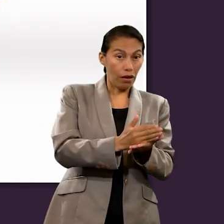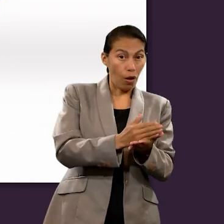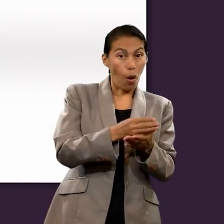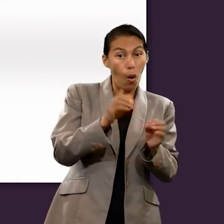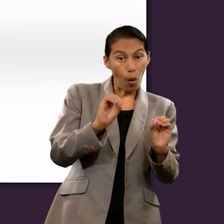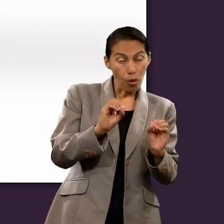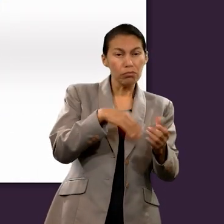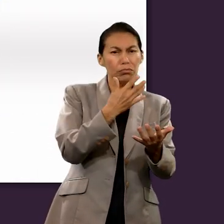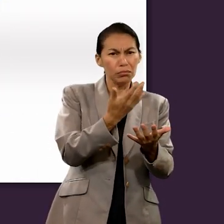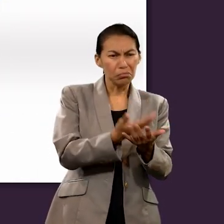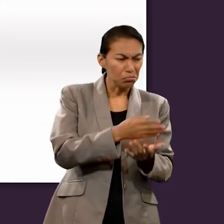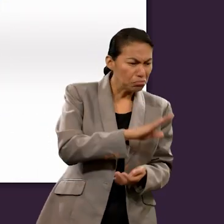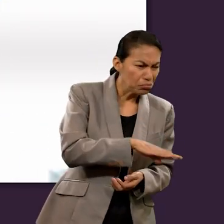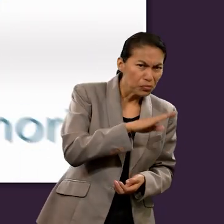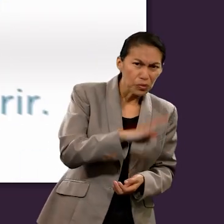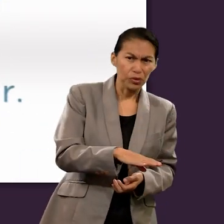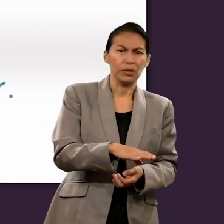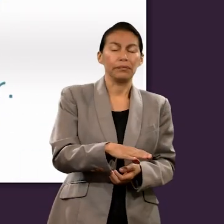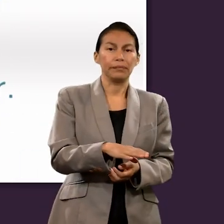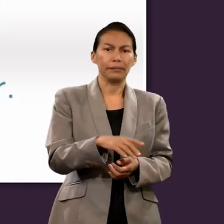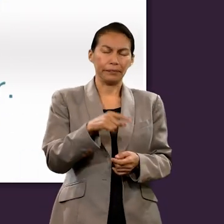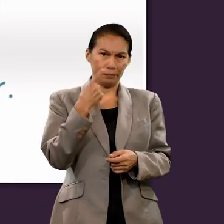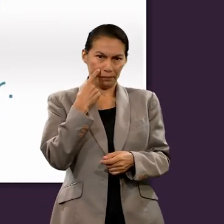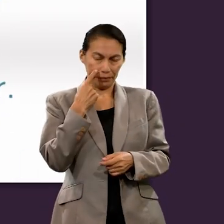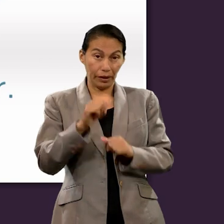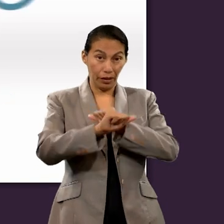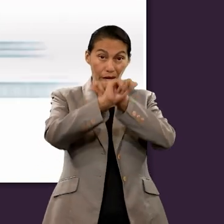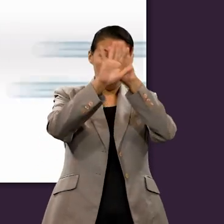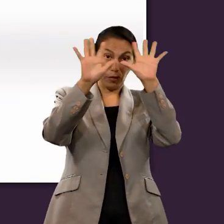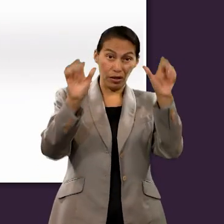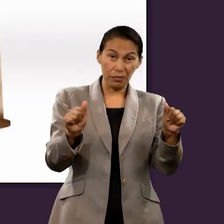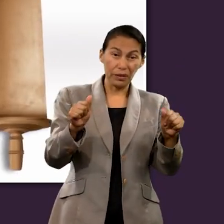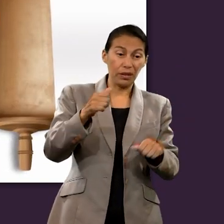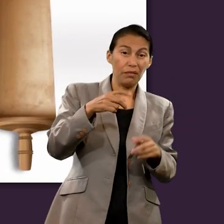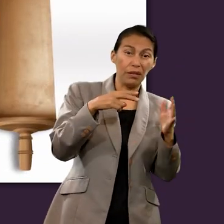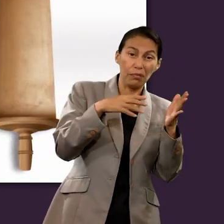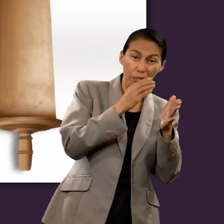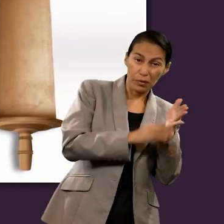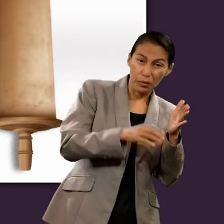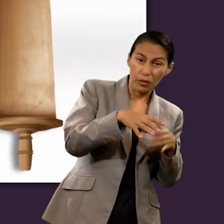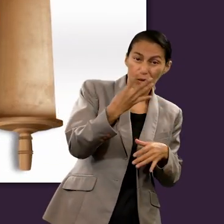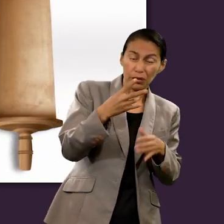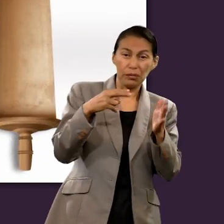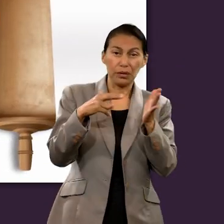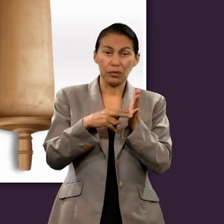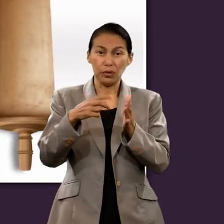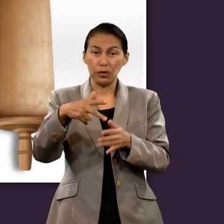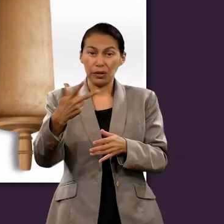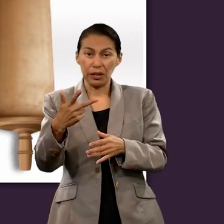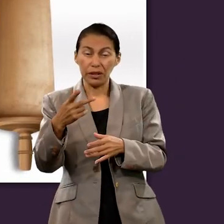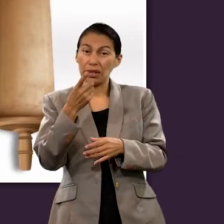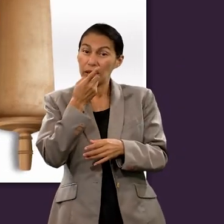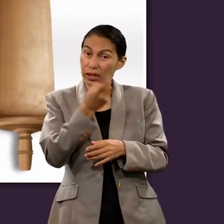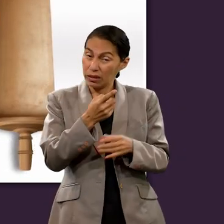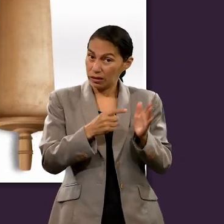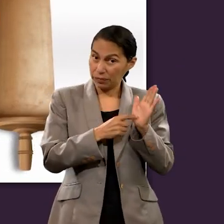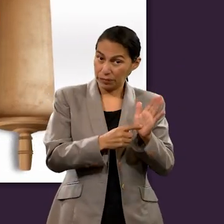refrescarse, detenerse o incluso morir. En Apocalipsis 14.13 dice